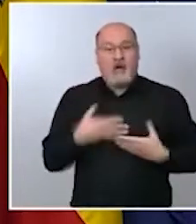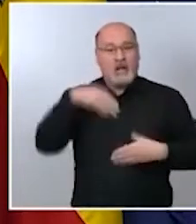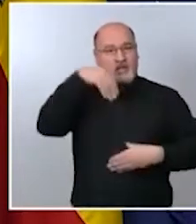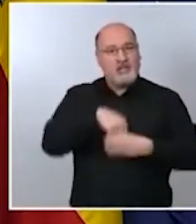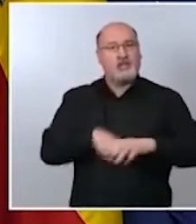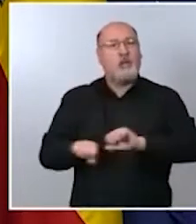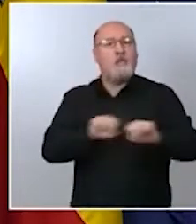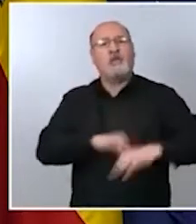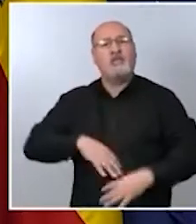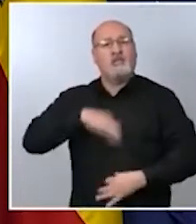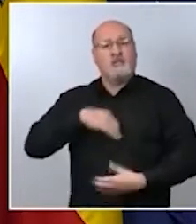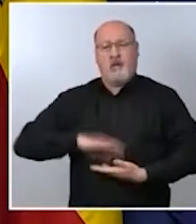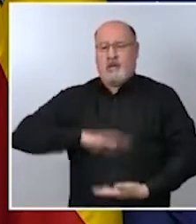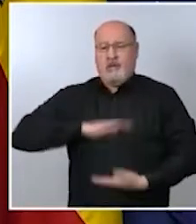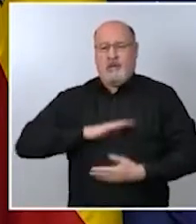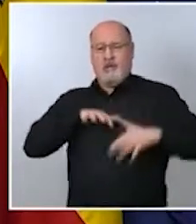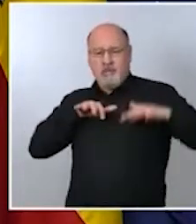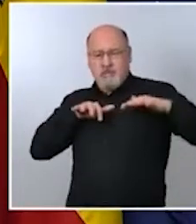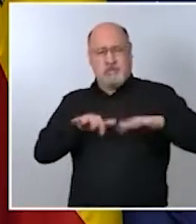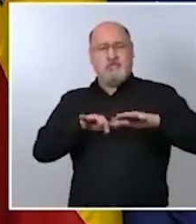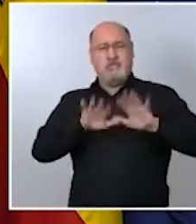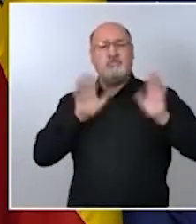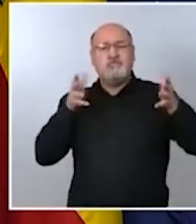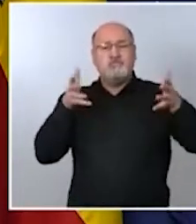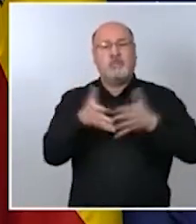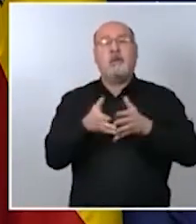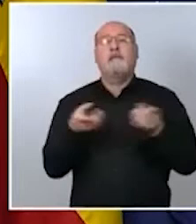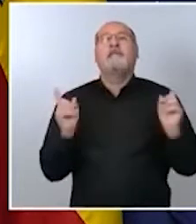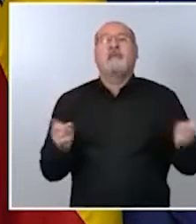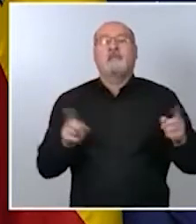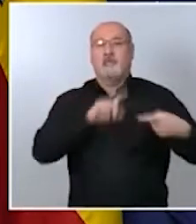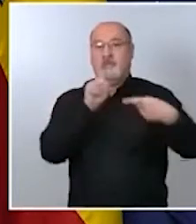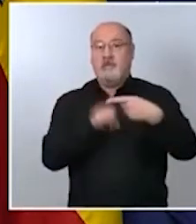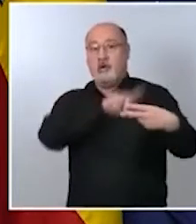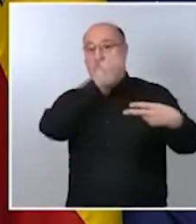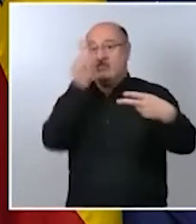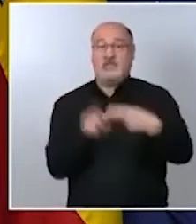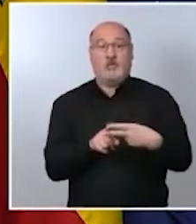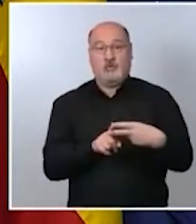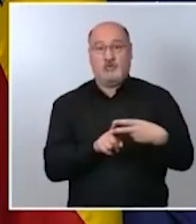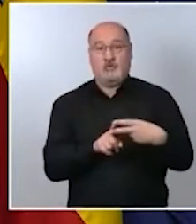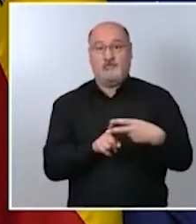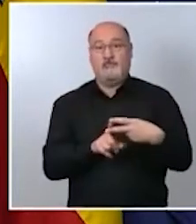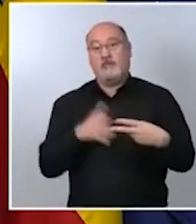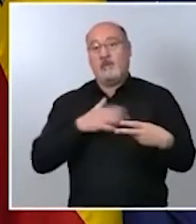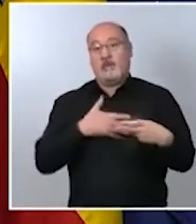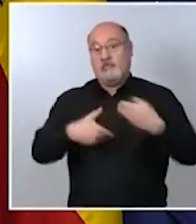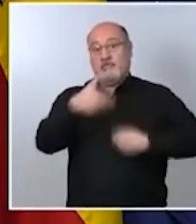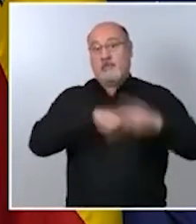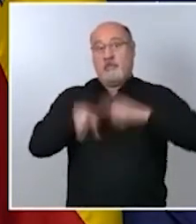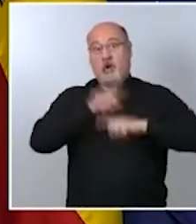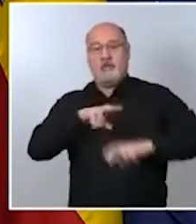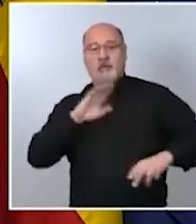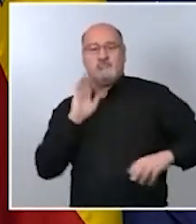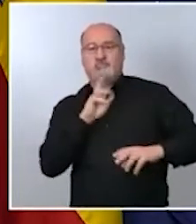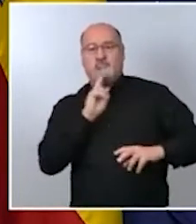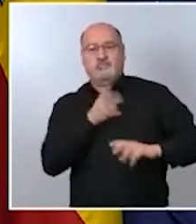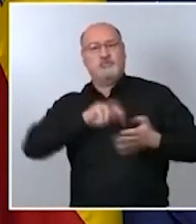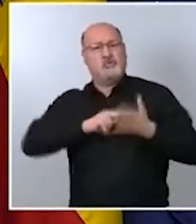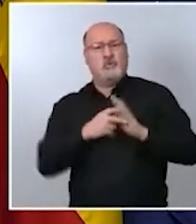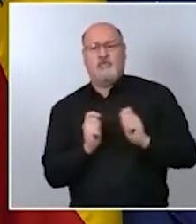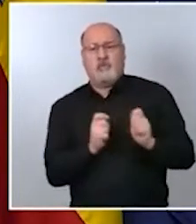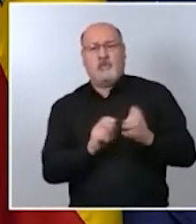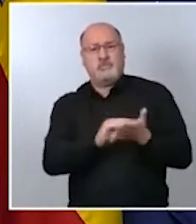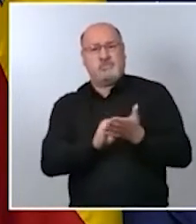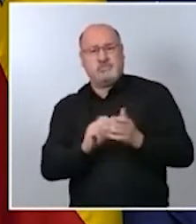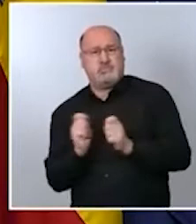capacidades destinadas en primer lugar a la prevención en segundo lugar a la respuesta a que los daños sean los de menor posible